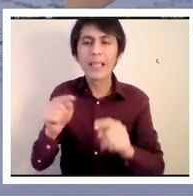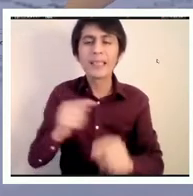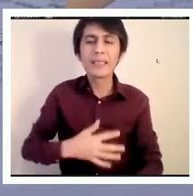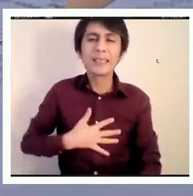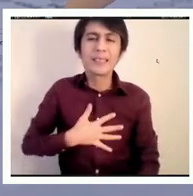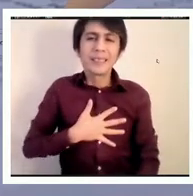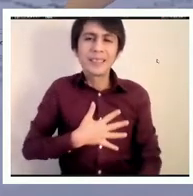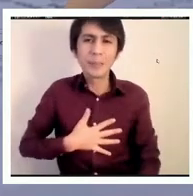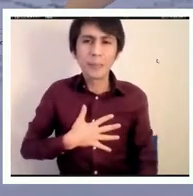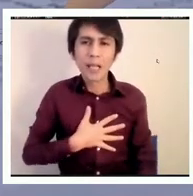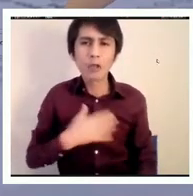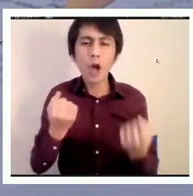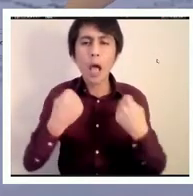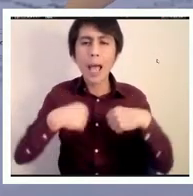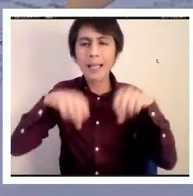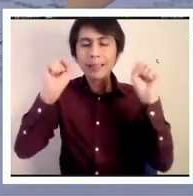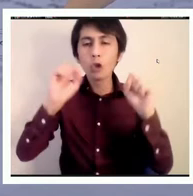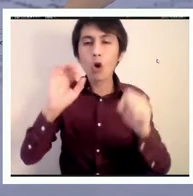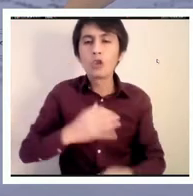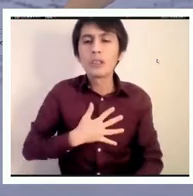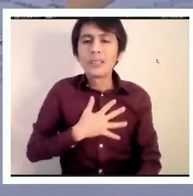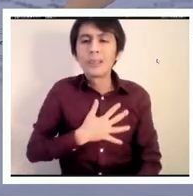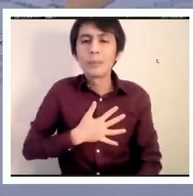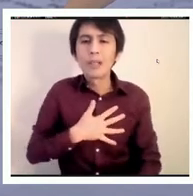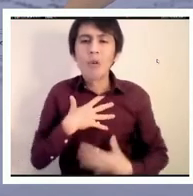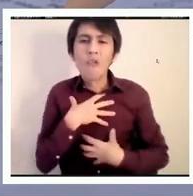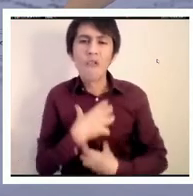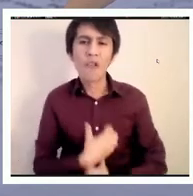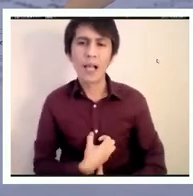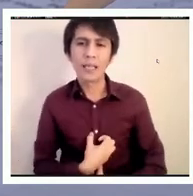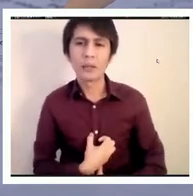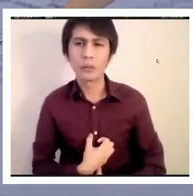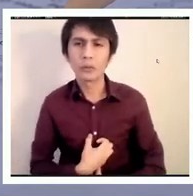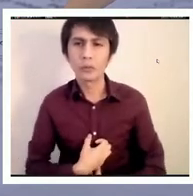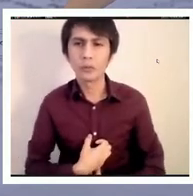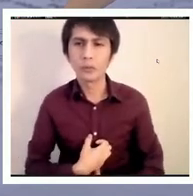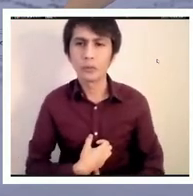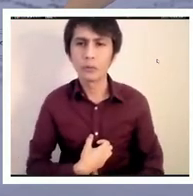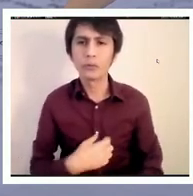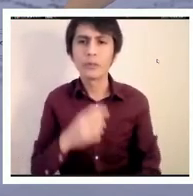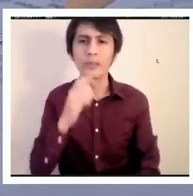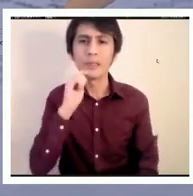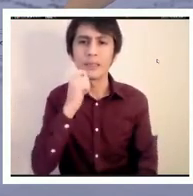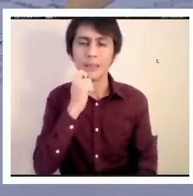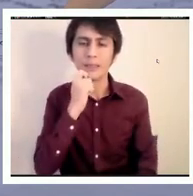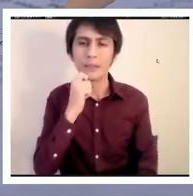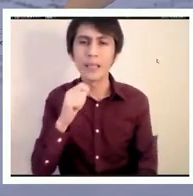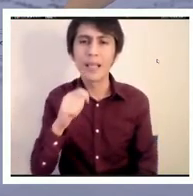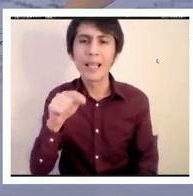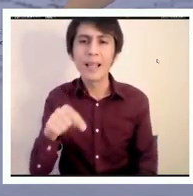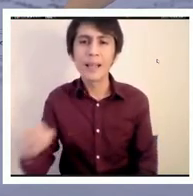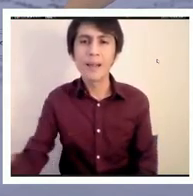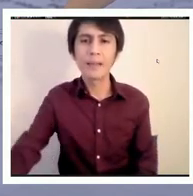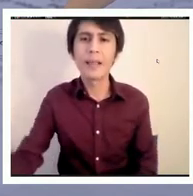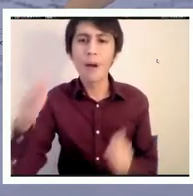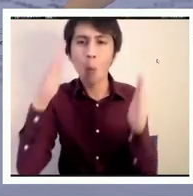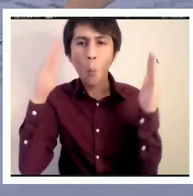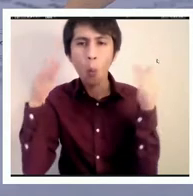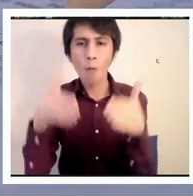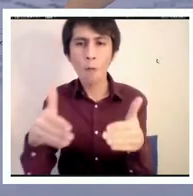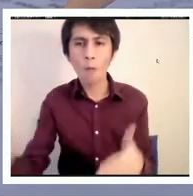esto quiere decir que este es un enfoque donde